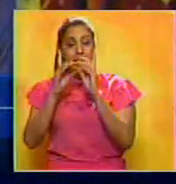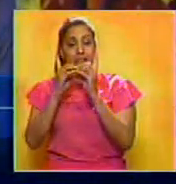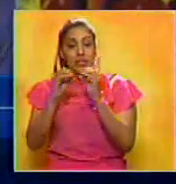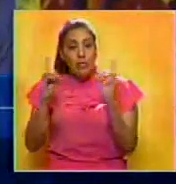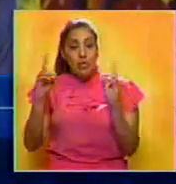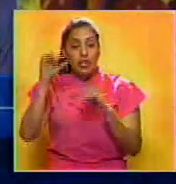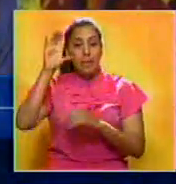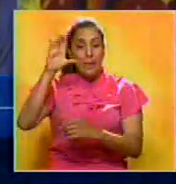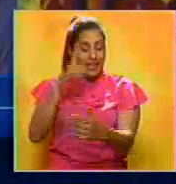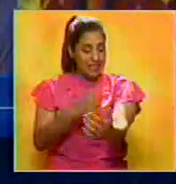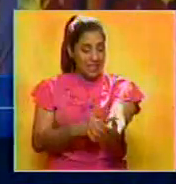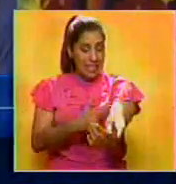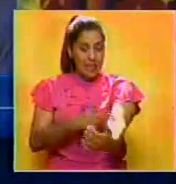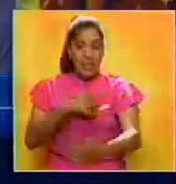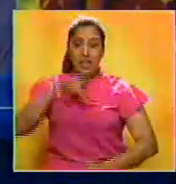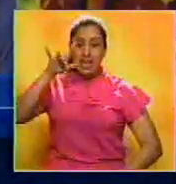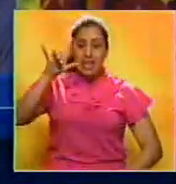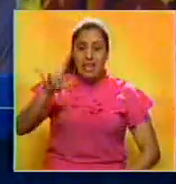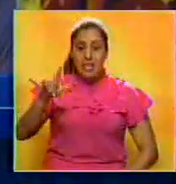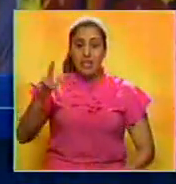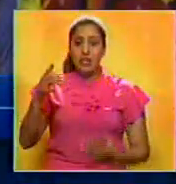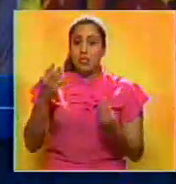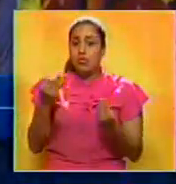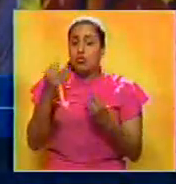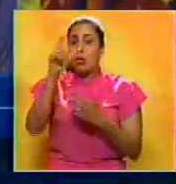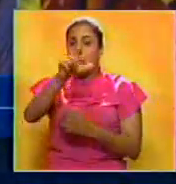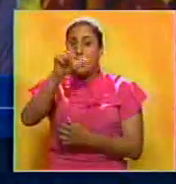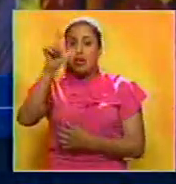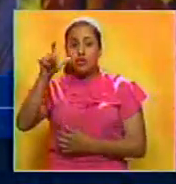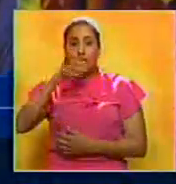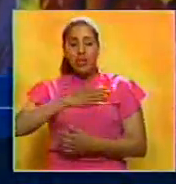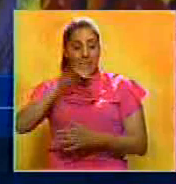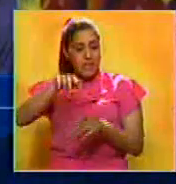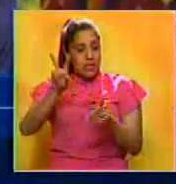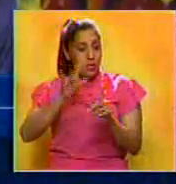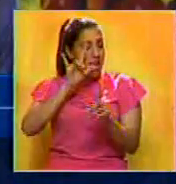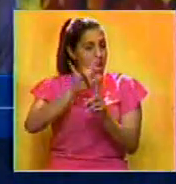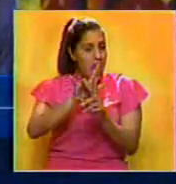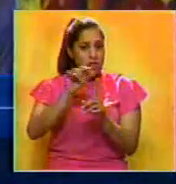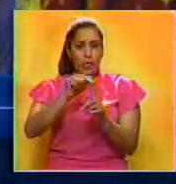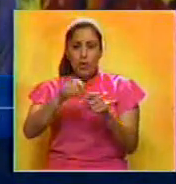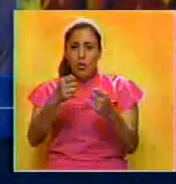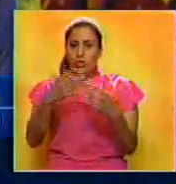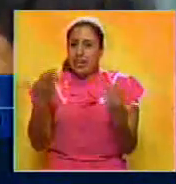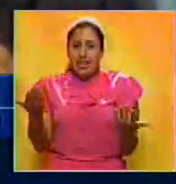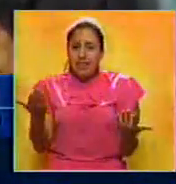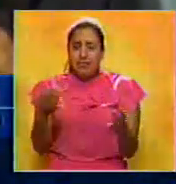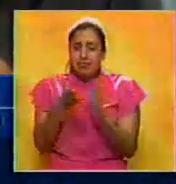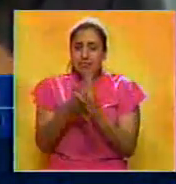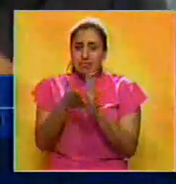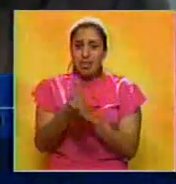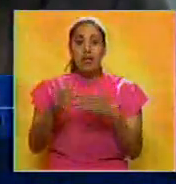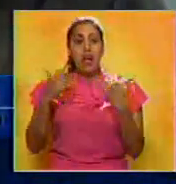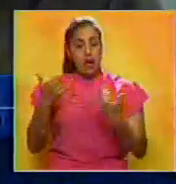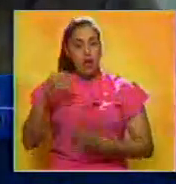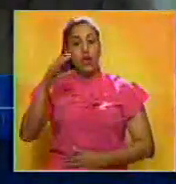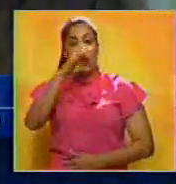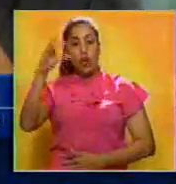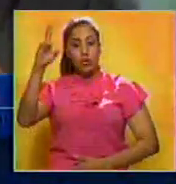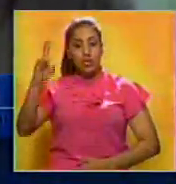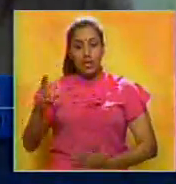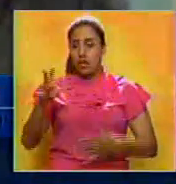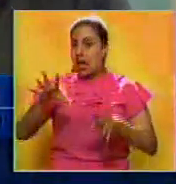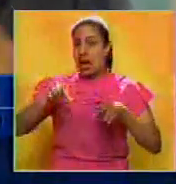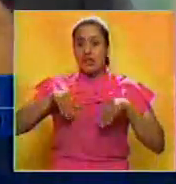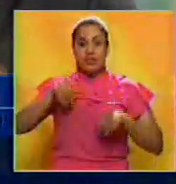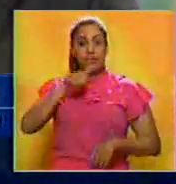en un país hermano, querido, entrañable para los mexicanos como es Venezuela. El gobierno de Costa Rica calificó como